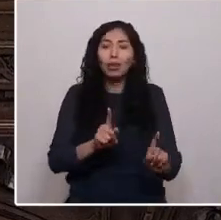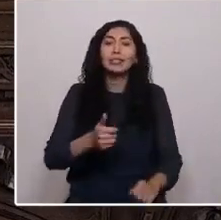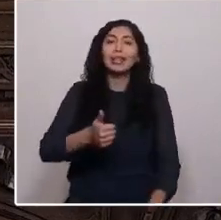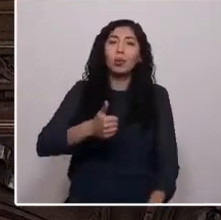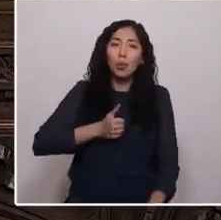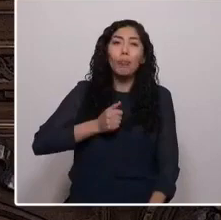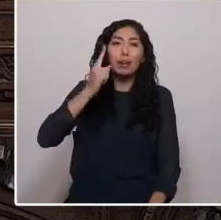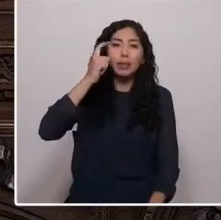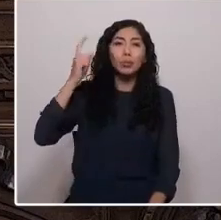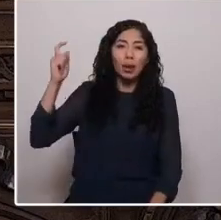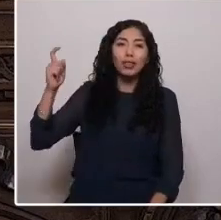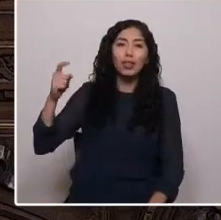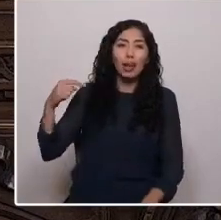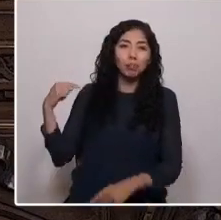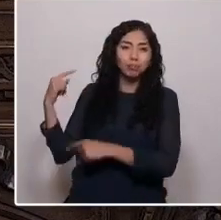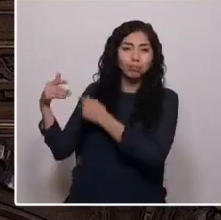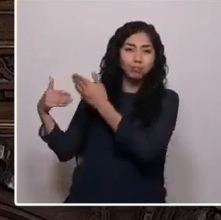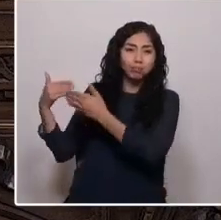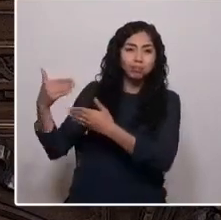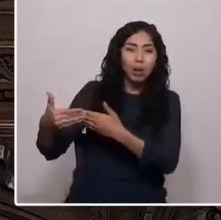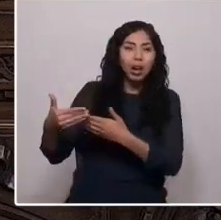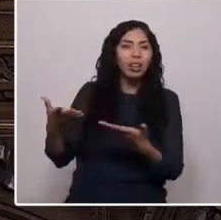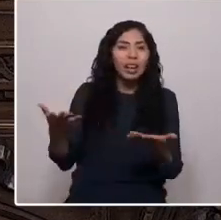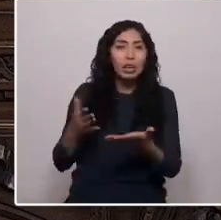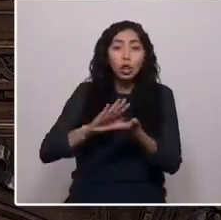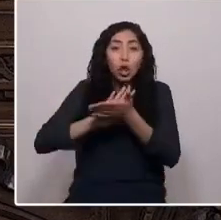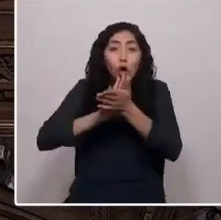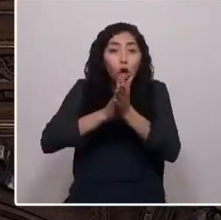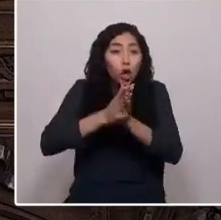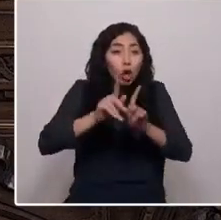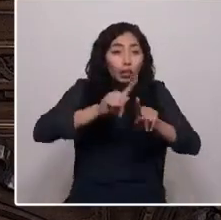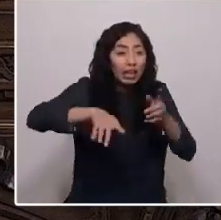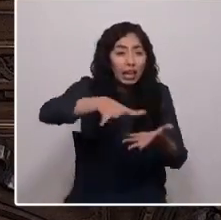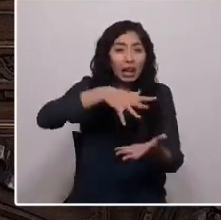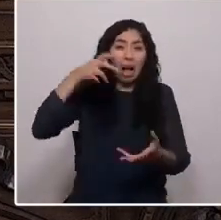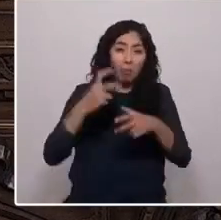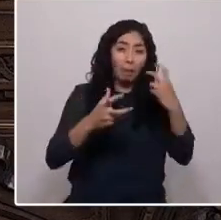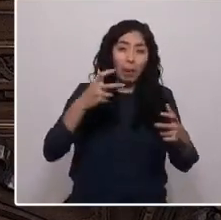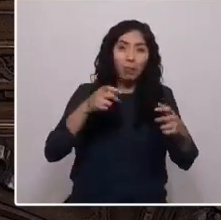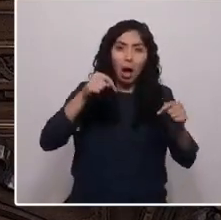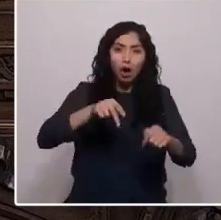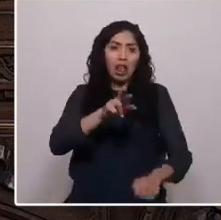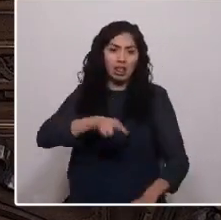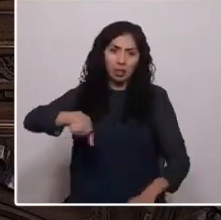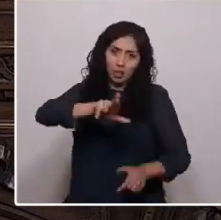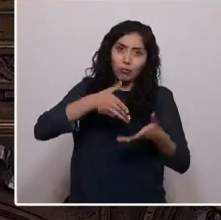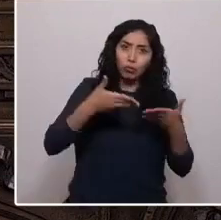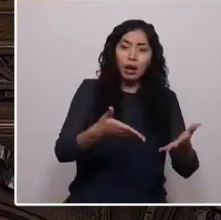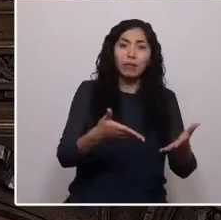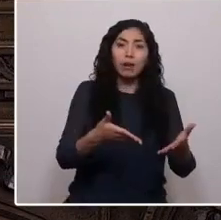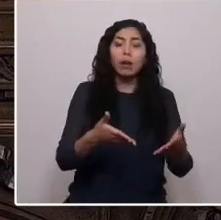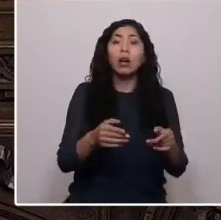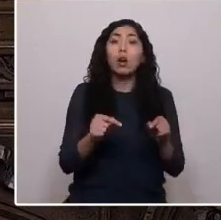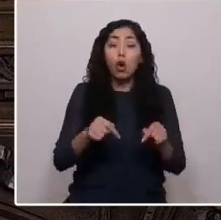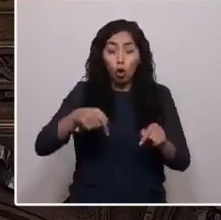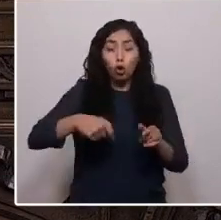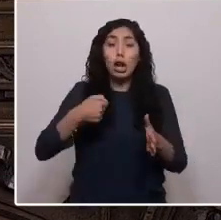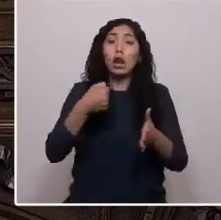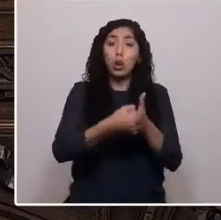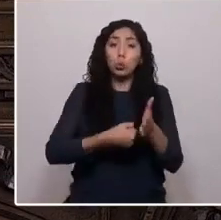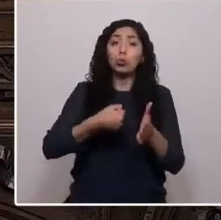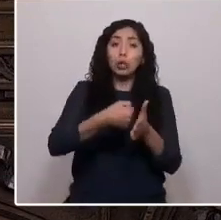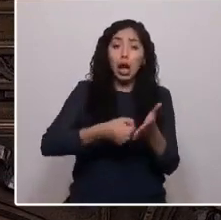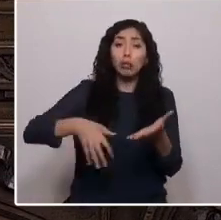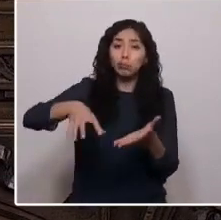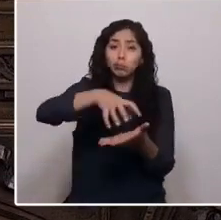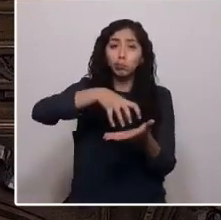restitución de todo lo que nos han quitado, quisiera dejar una reflexión. Hoy la lucha de la Nación Mapuche